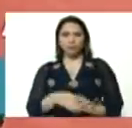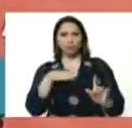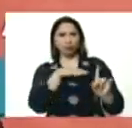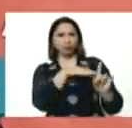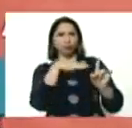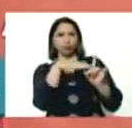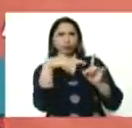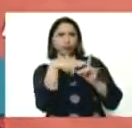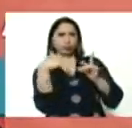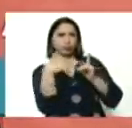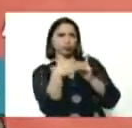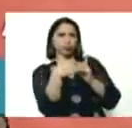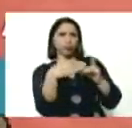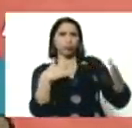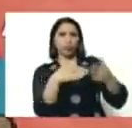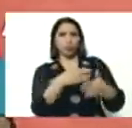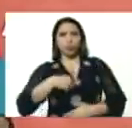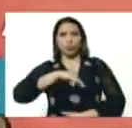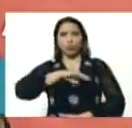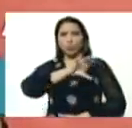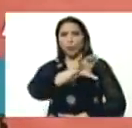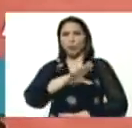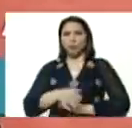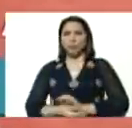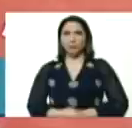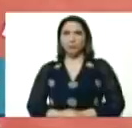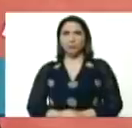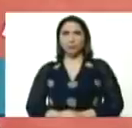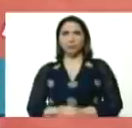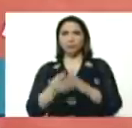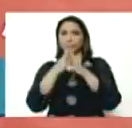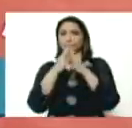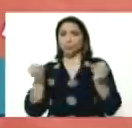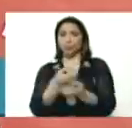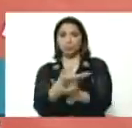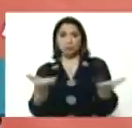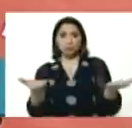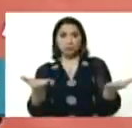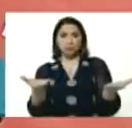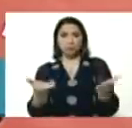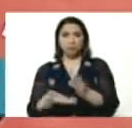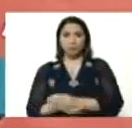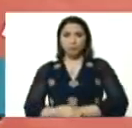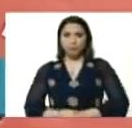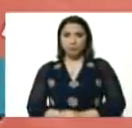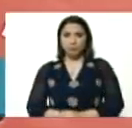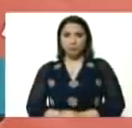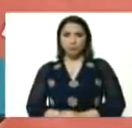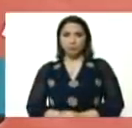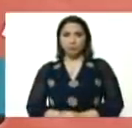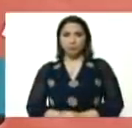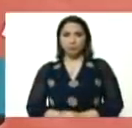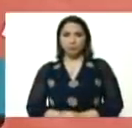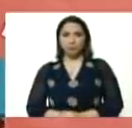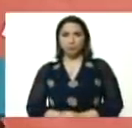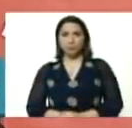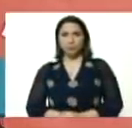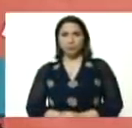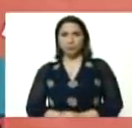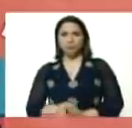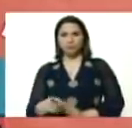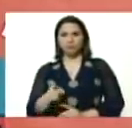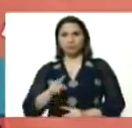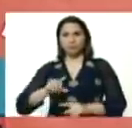contra nuestro país. Todo esto, todo esto, bajo una